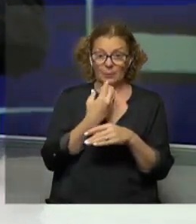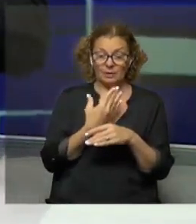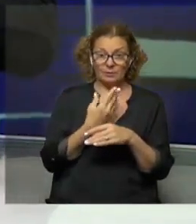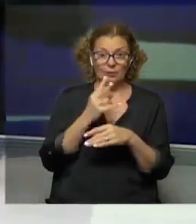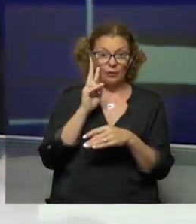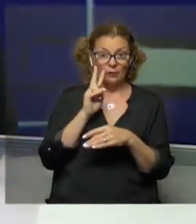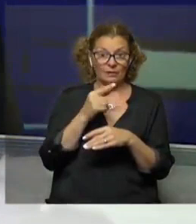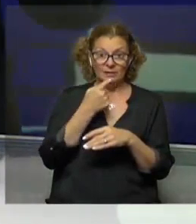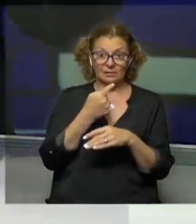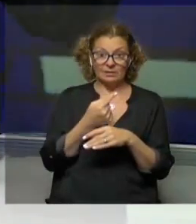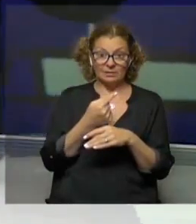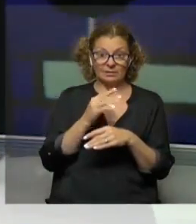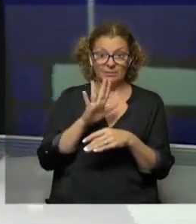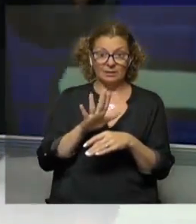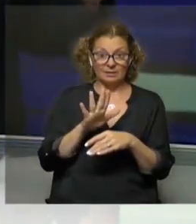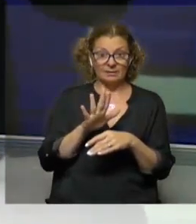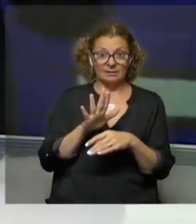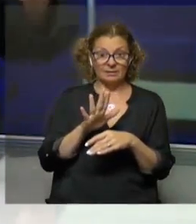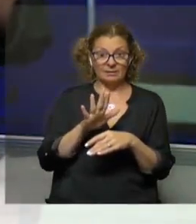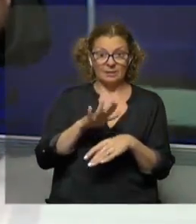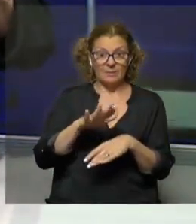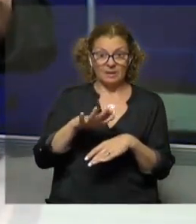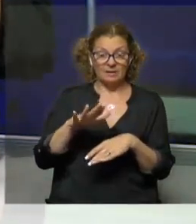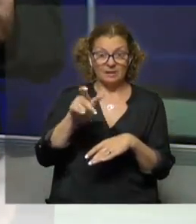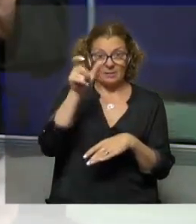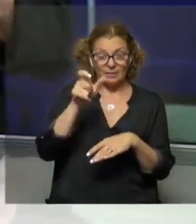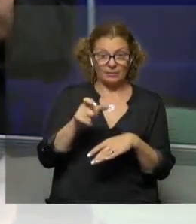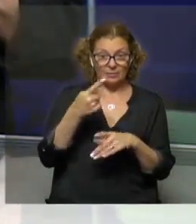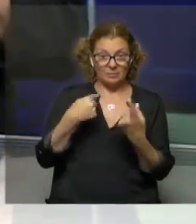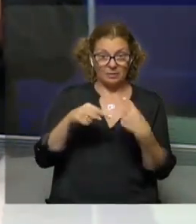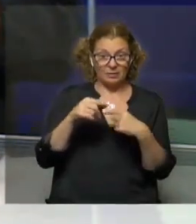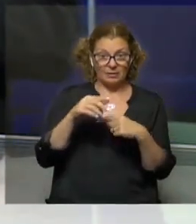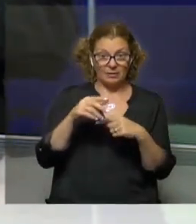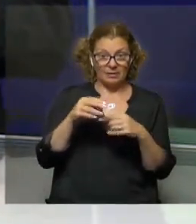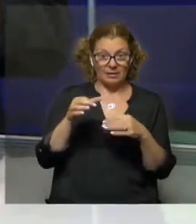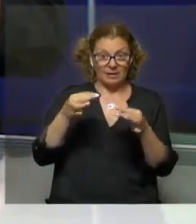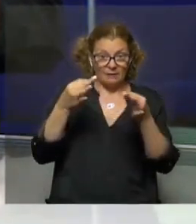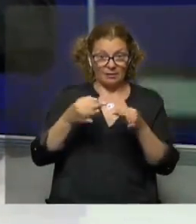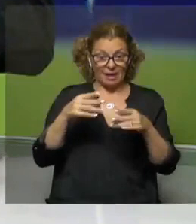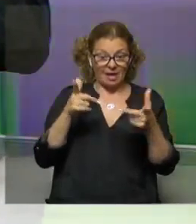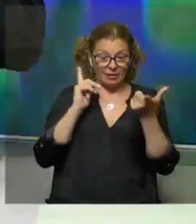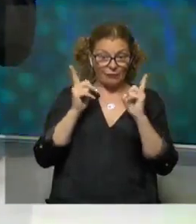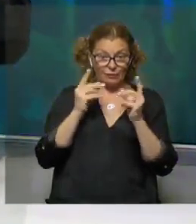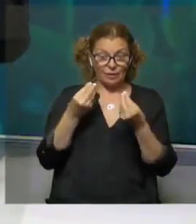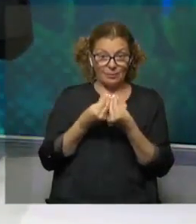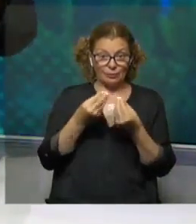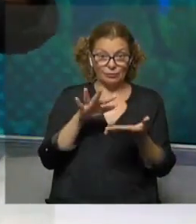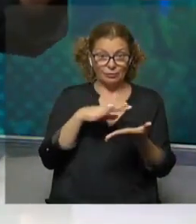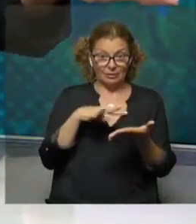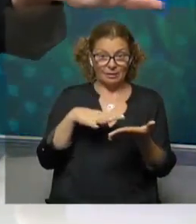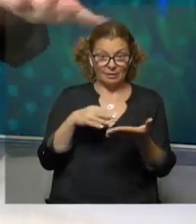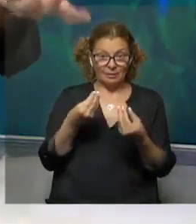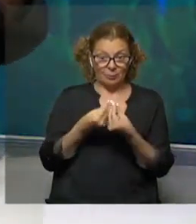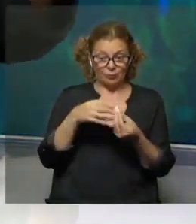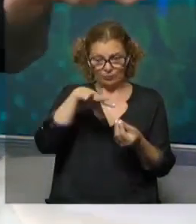uno lo ve y dice, pará, pequeñas personas, pero la verdad que uno lo disfruta impresionante cuando lo lee y se entera de